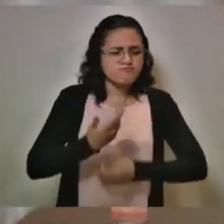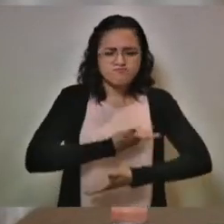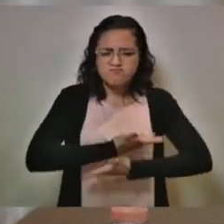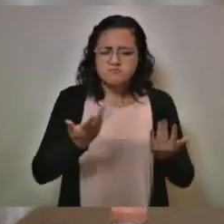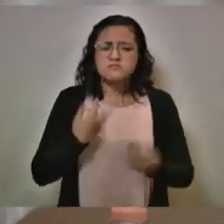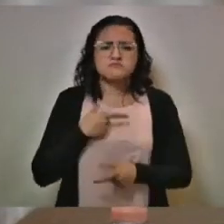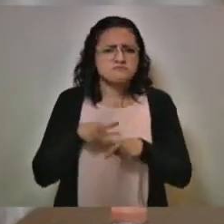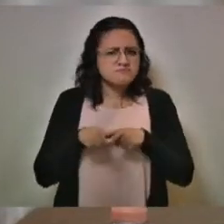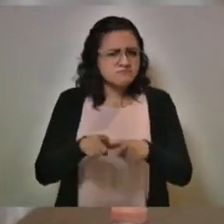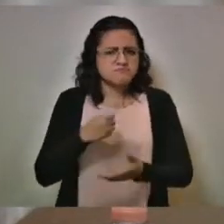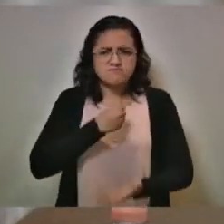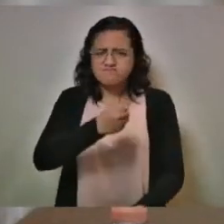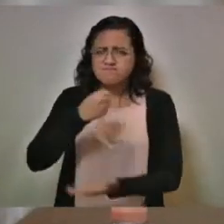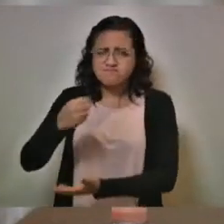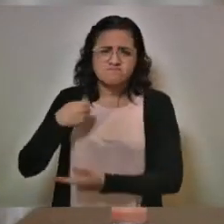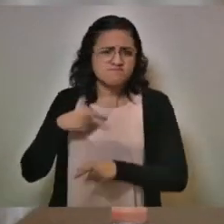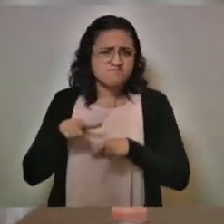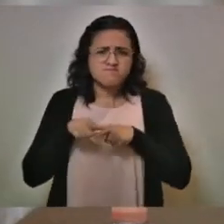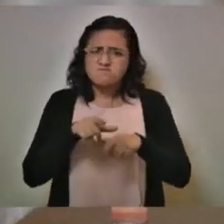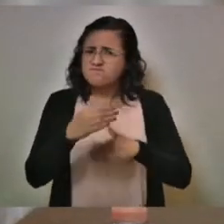que vamos a seguir entregando.